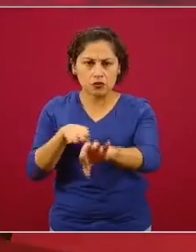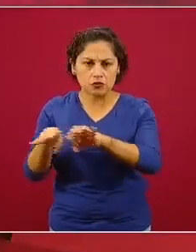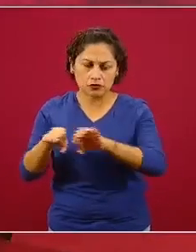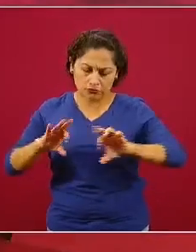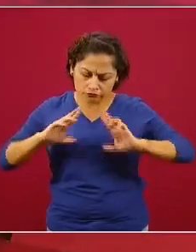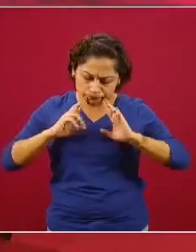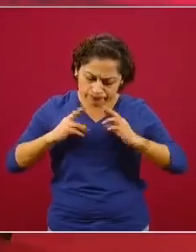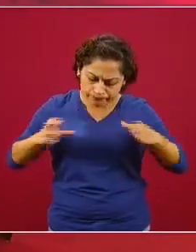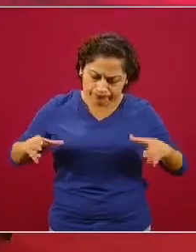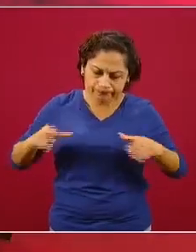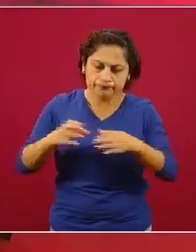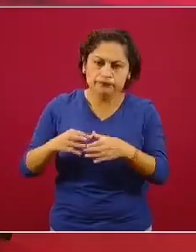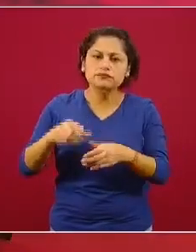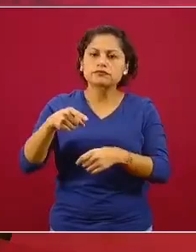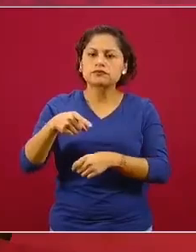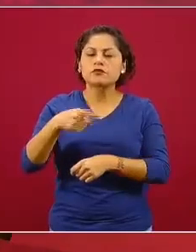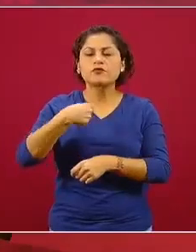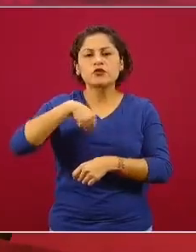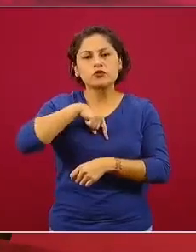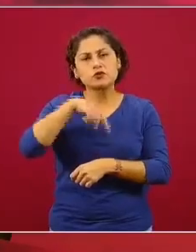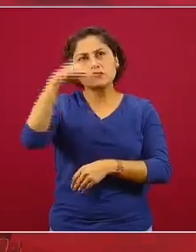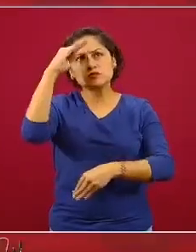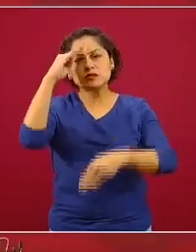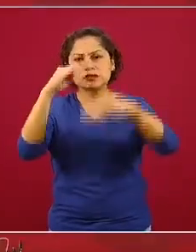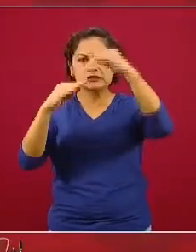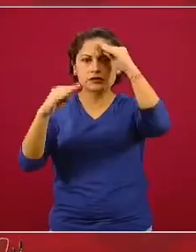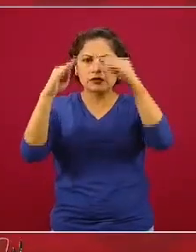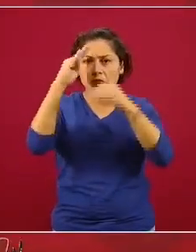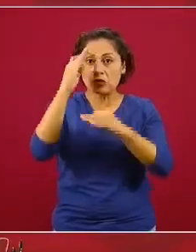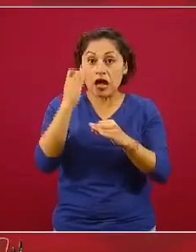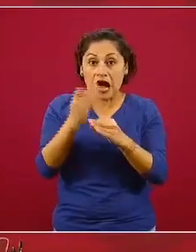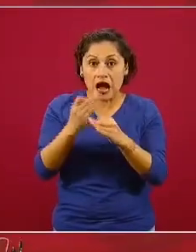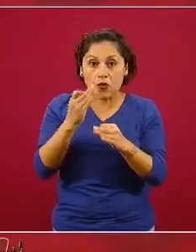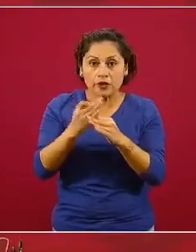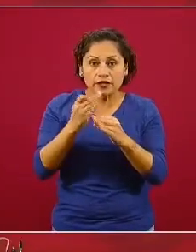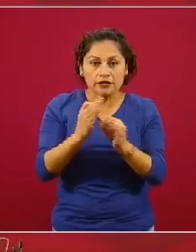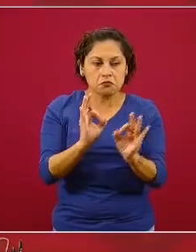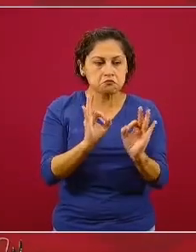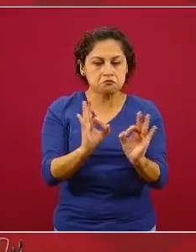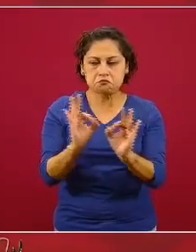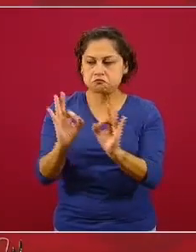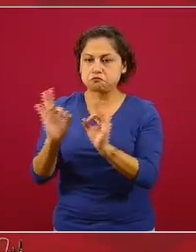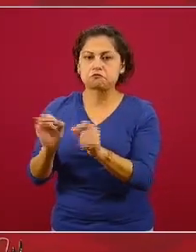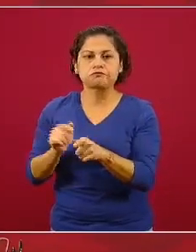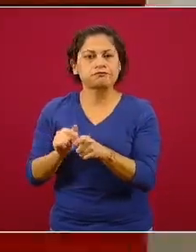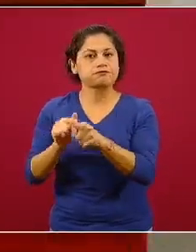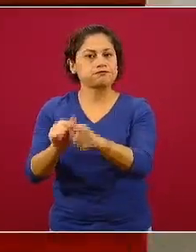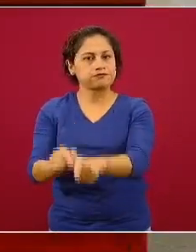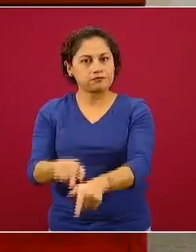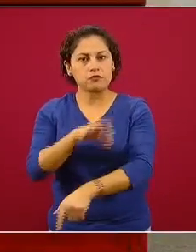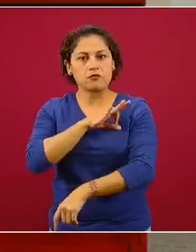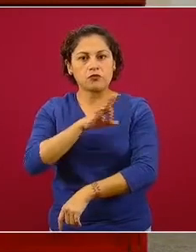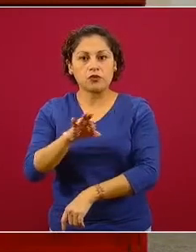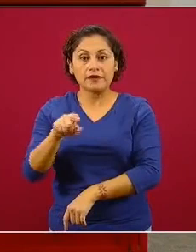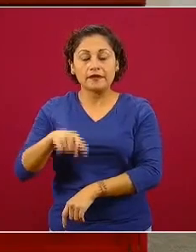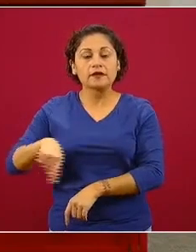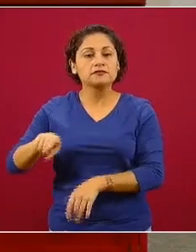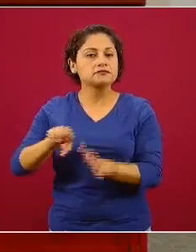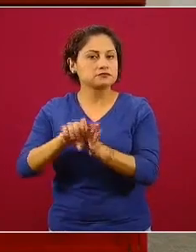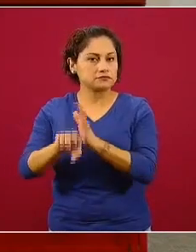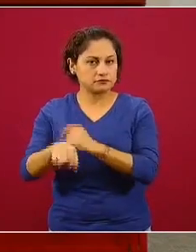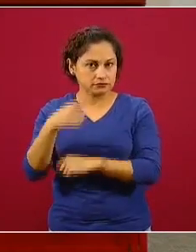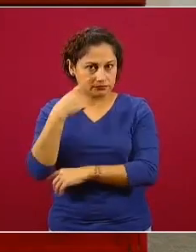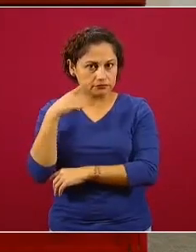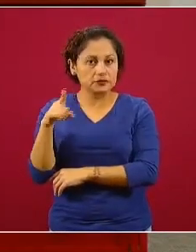estos beneficios de manera permanente. Y salieron algunos ejemplos muy alentadores. El Issste, por ejemplo,